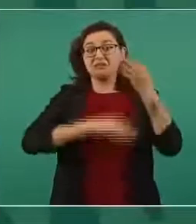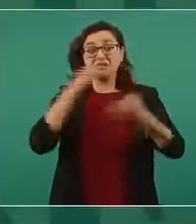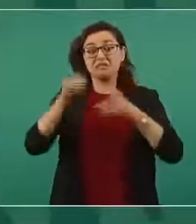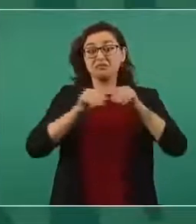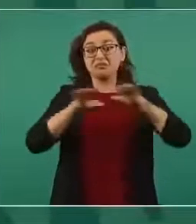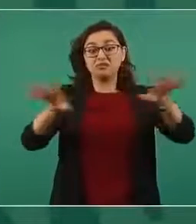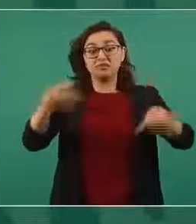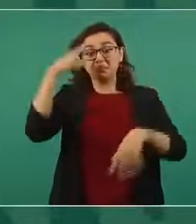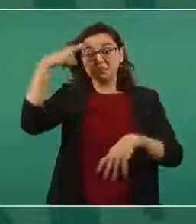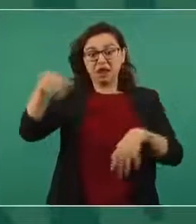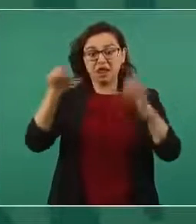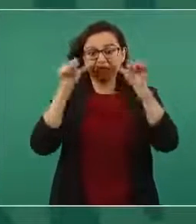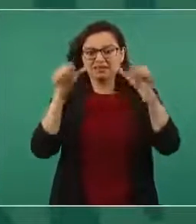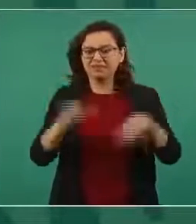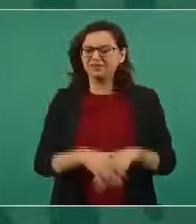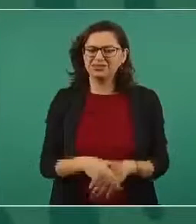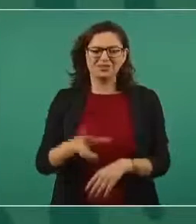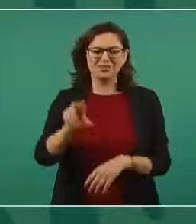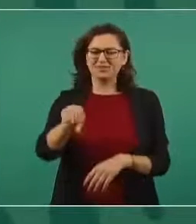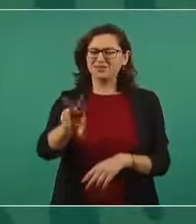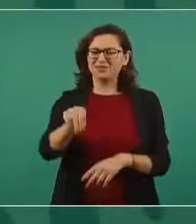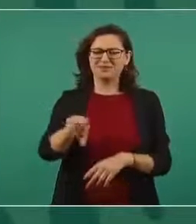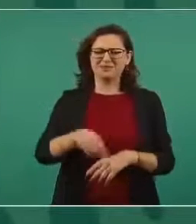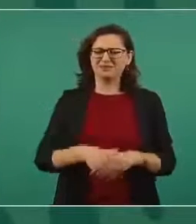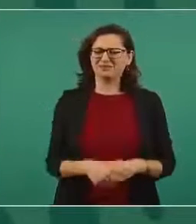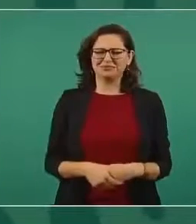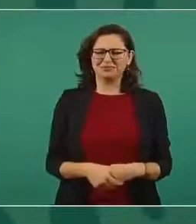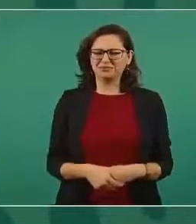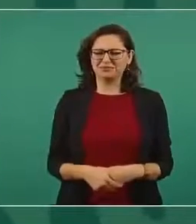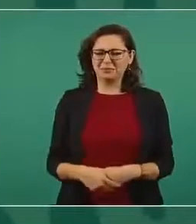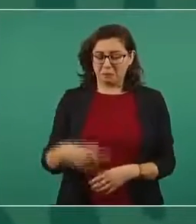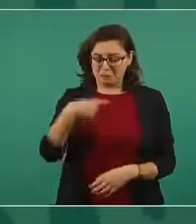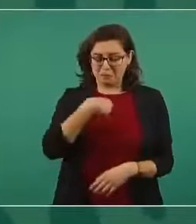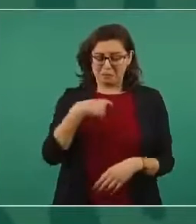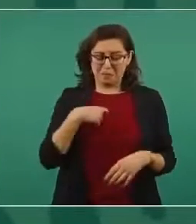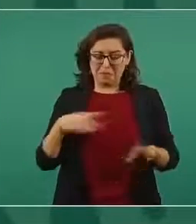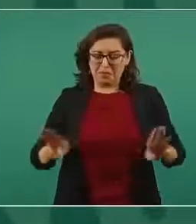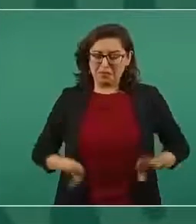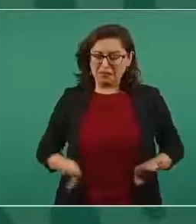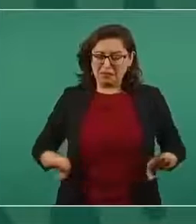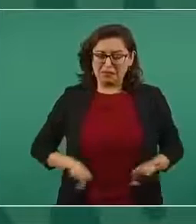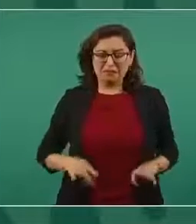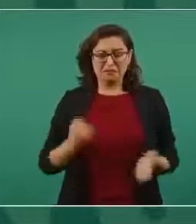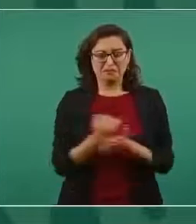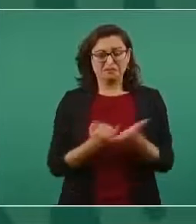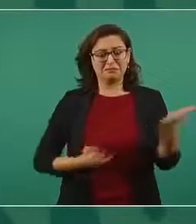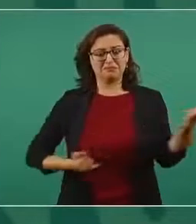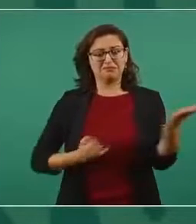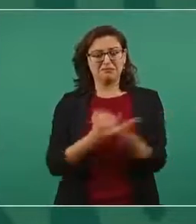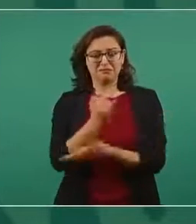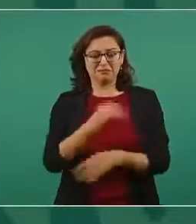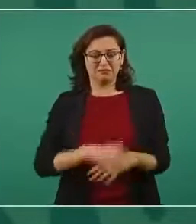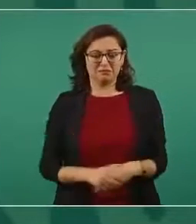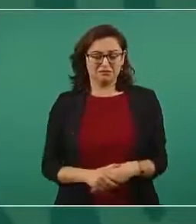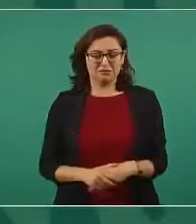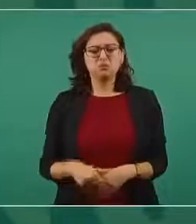no no es un asunto de convicciones es un asunto de principios yo no podría dormir tranquilo